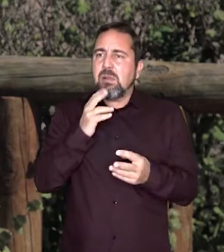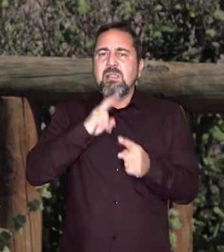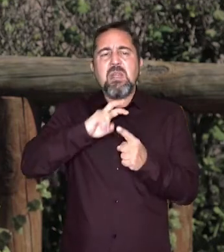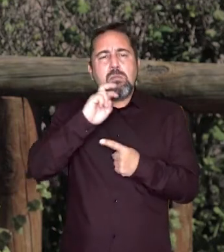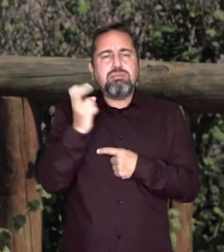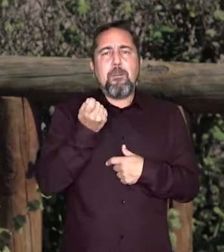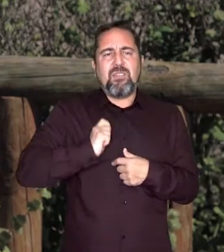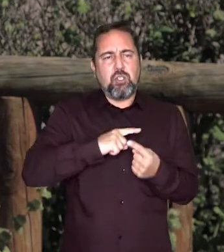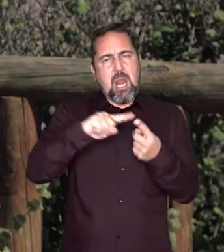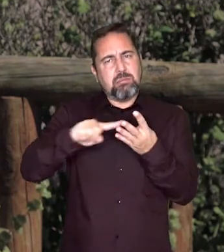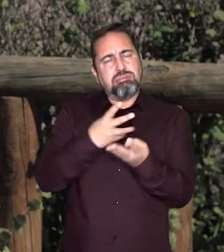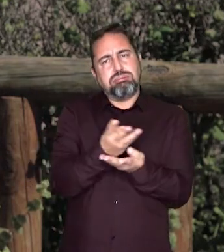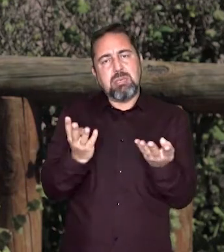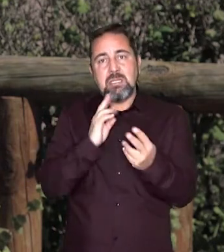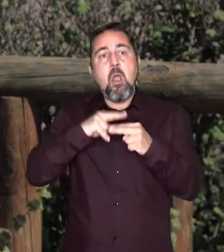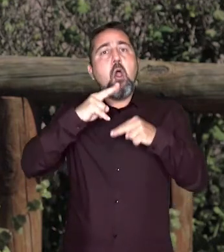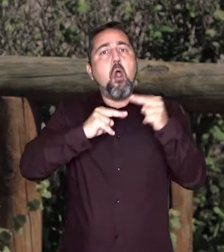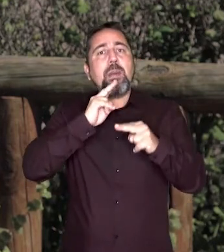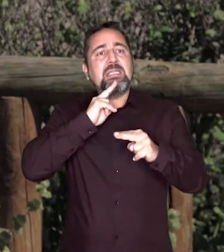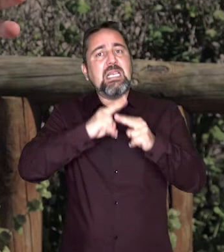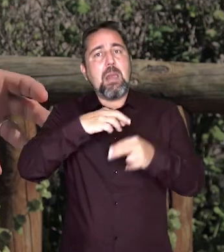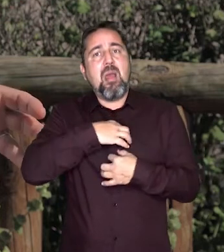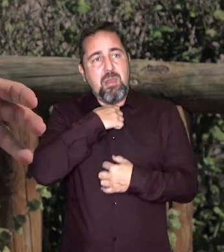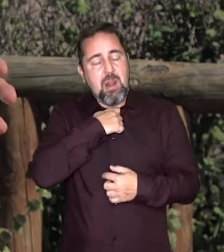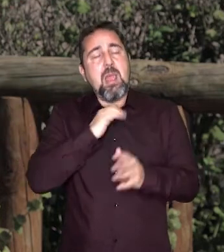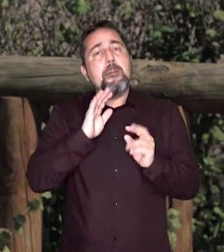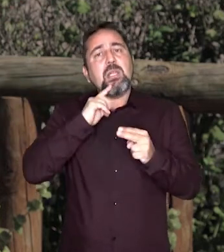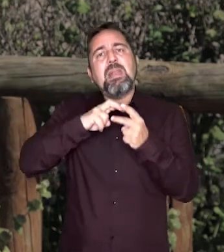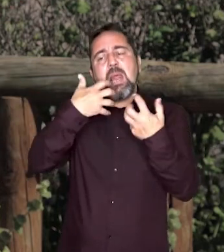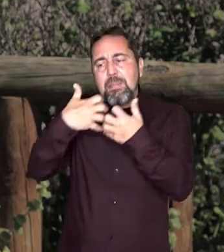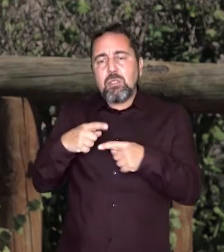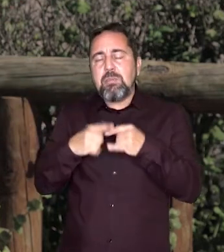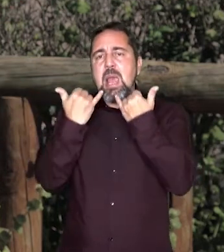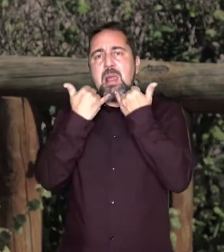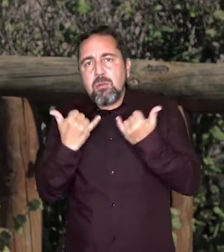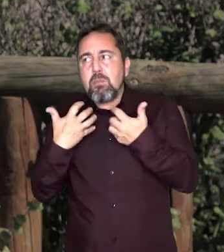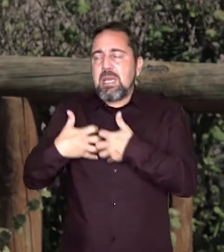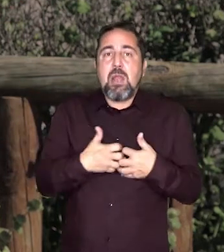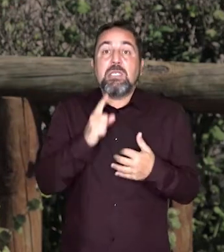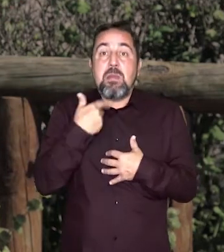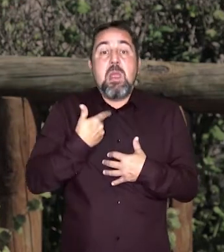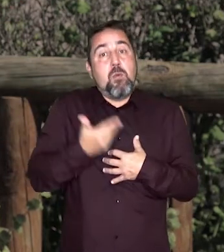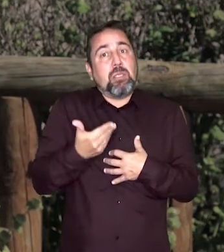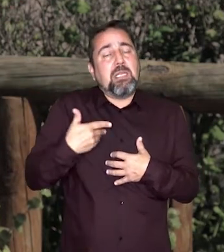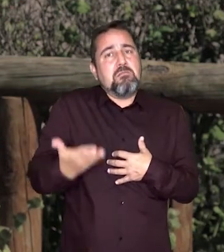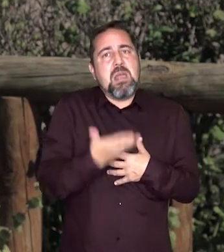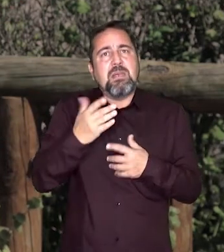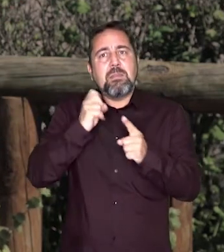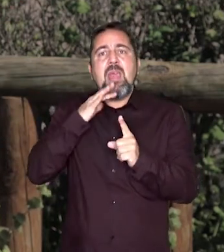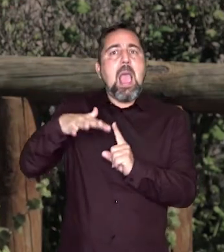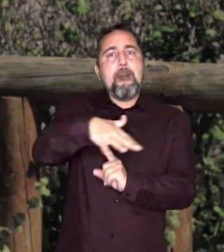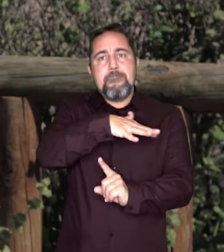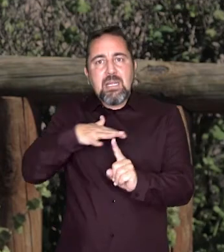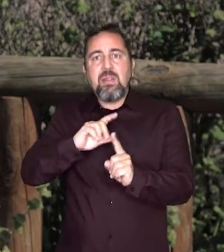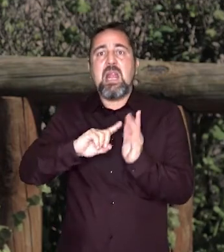transversal con un enfoque pluridisciplinar. Estamos hablando de obra civil, pero también de elementos electromecánicos y los cada vez más